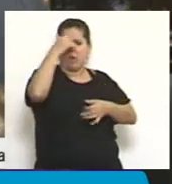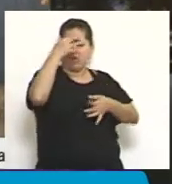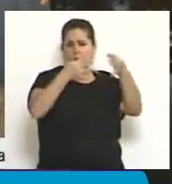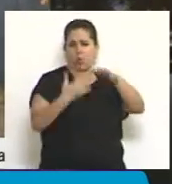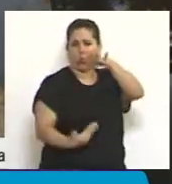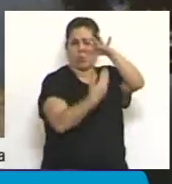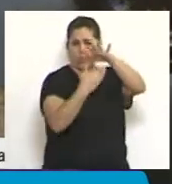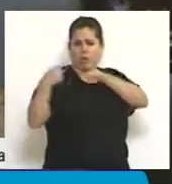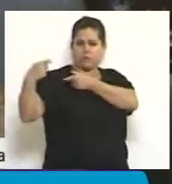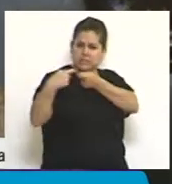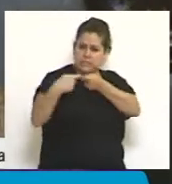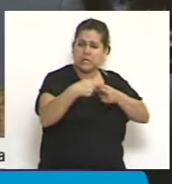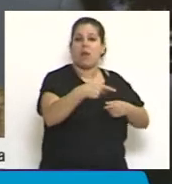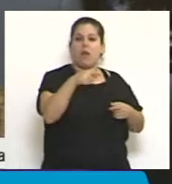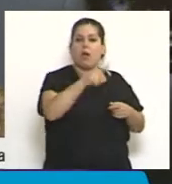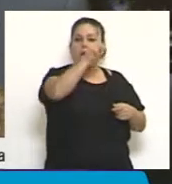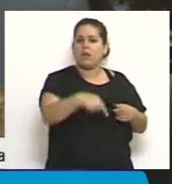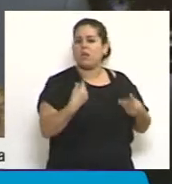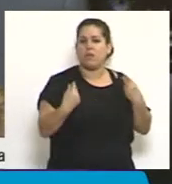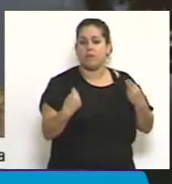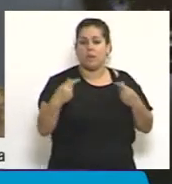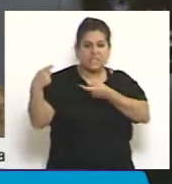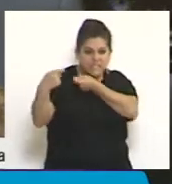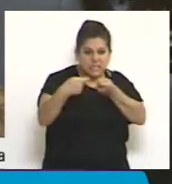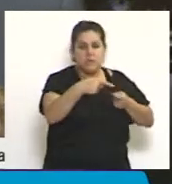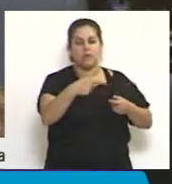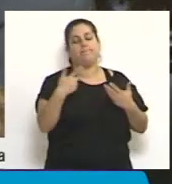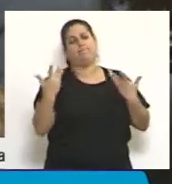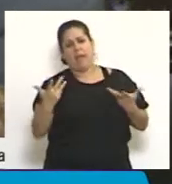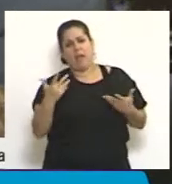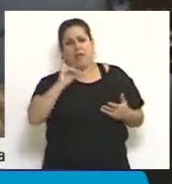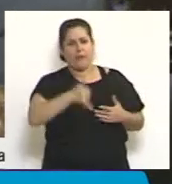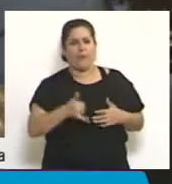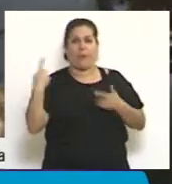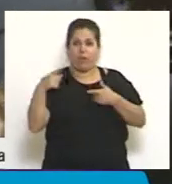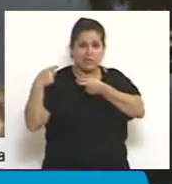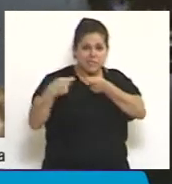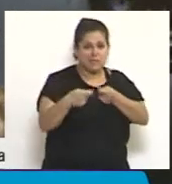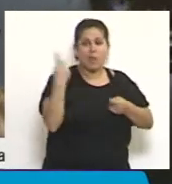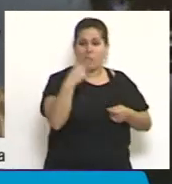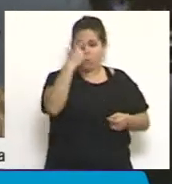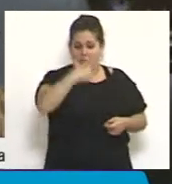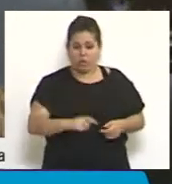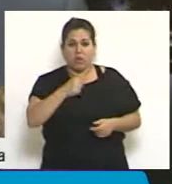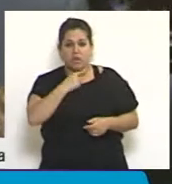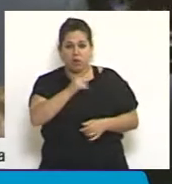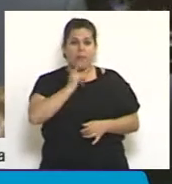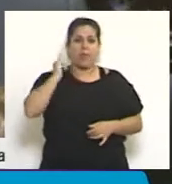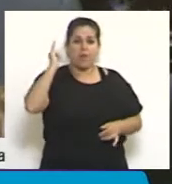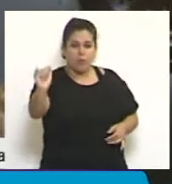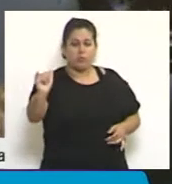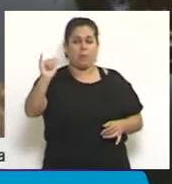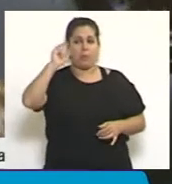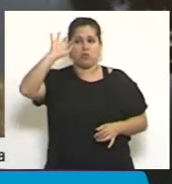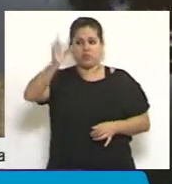fiscales. ¿Y esto qué es lo que provoca? Y lo que provoca es claro, provoca que cuando usted quiere presentar una denuncia porque tiene